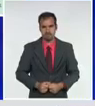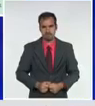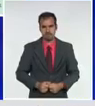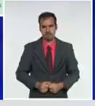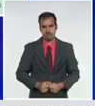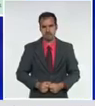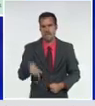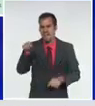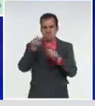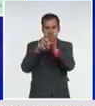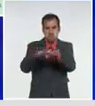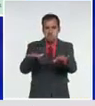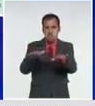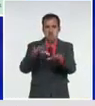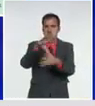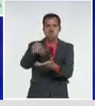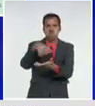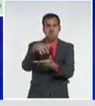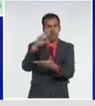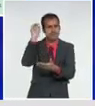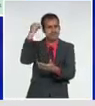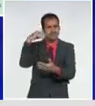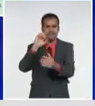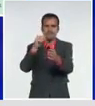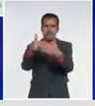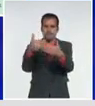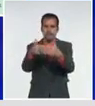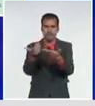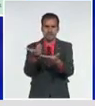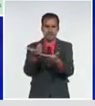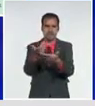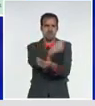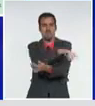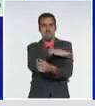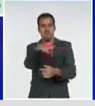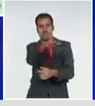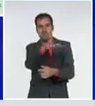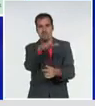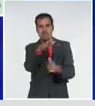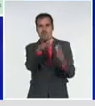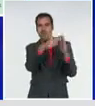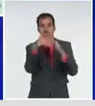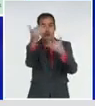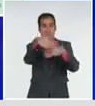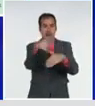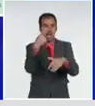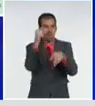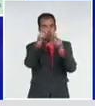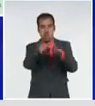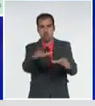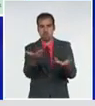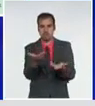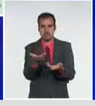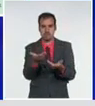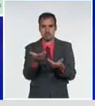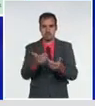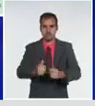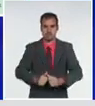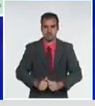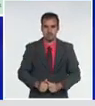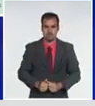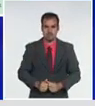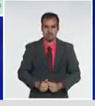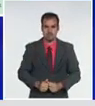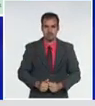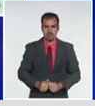eventos, población, comunitario, que obligan, a que en esos lugares, pues, hayan medidas,